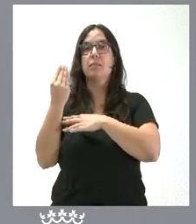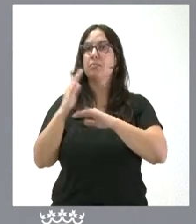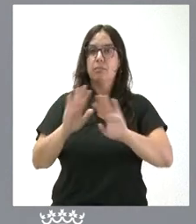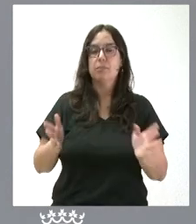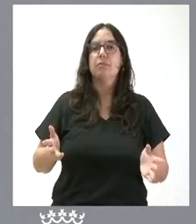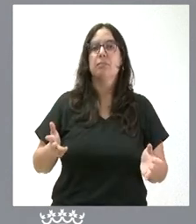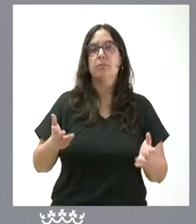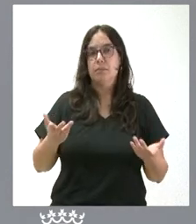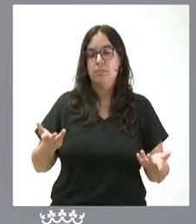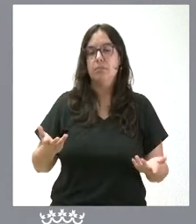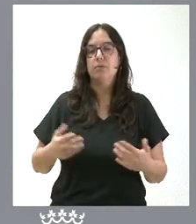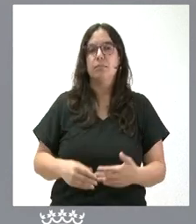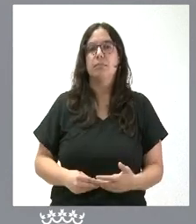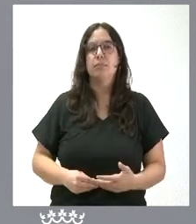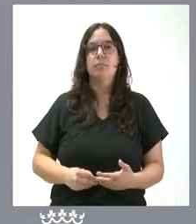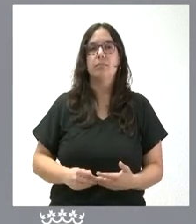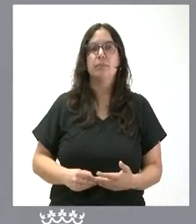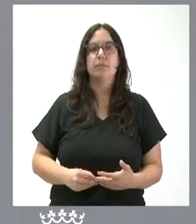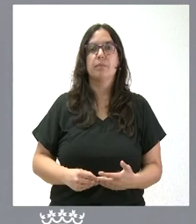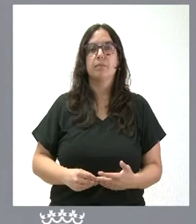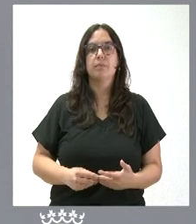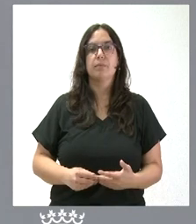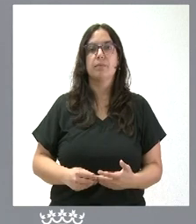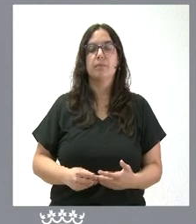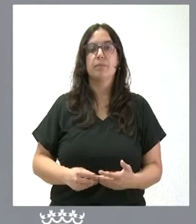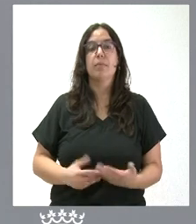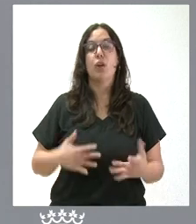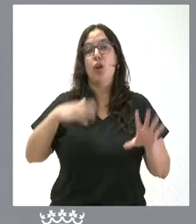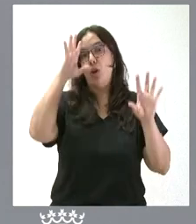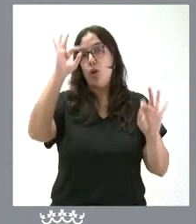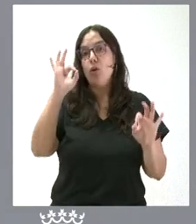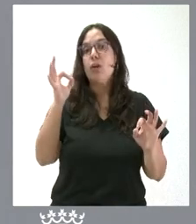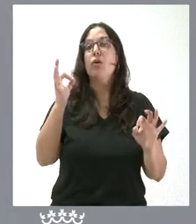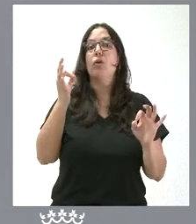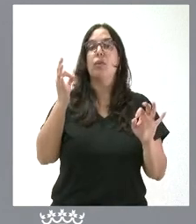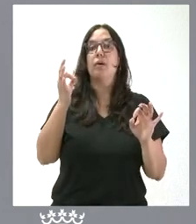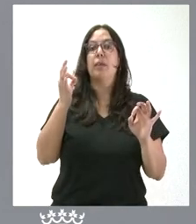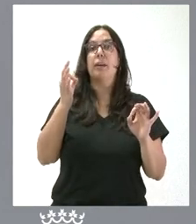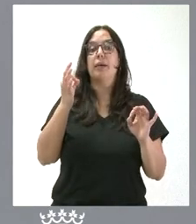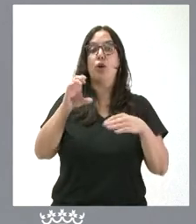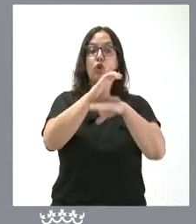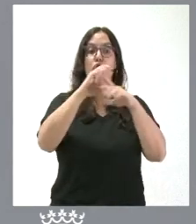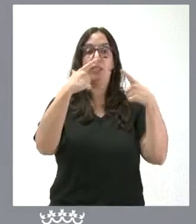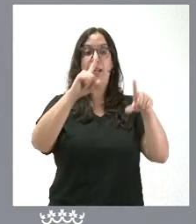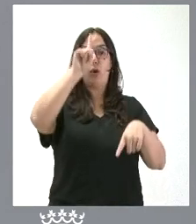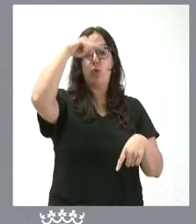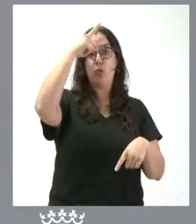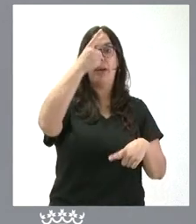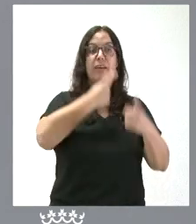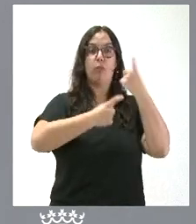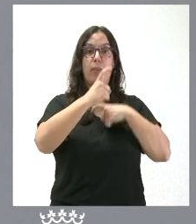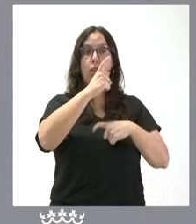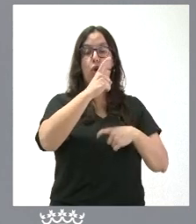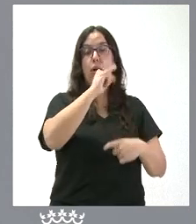se ha trasladado dentro de la comunidad autónoma los bienes muebles y, lógicamente, de la información que se dispone en la Consejería de Cultura y